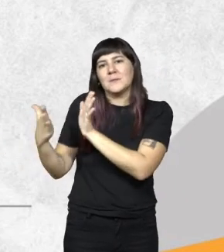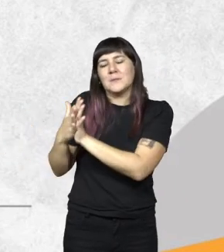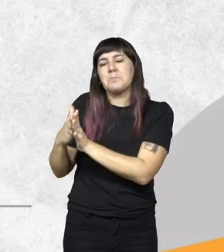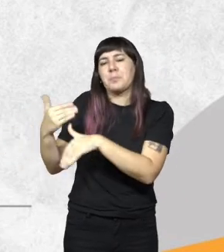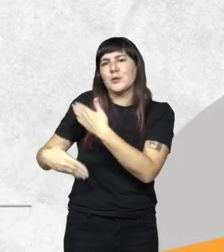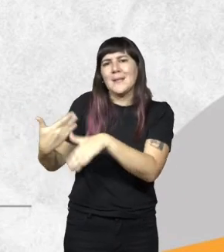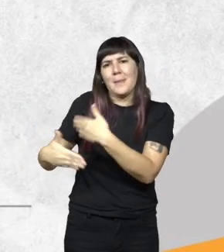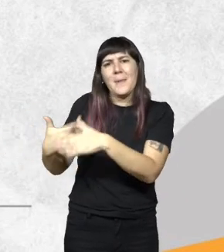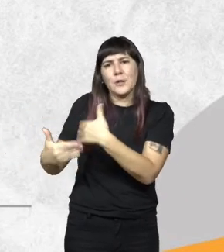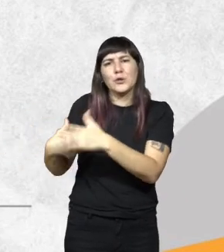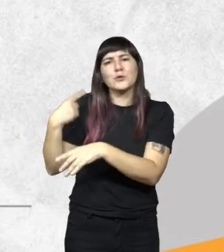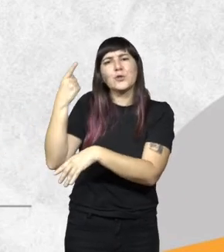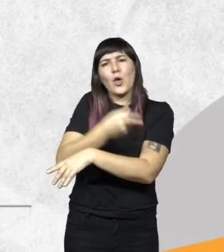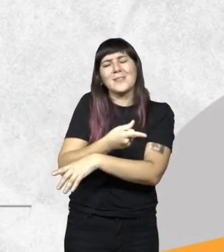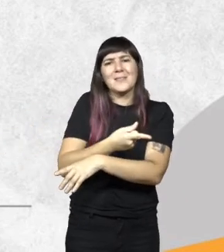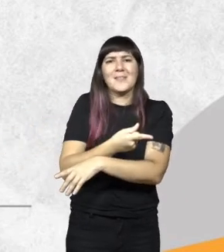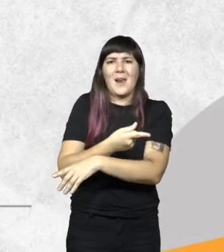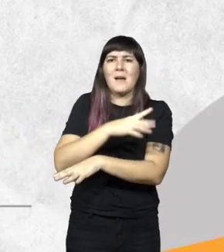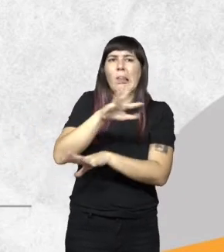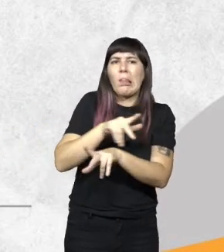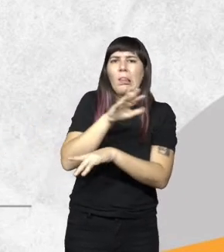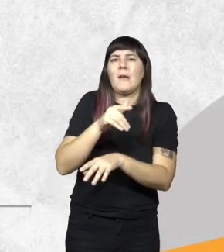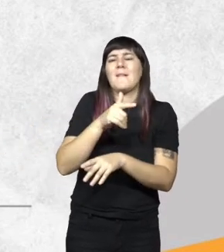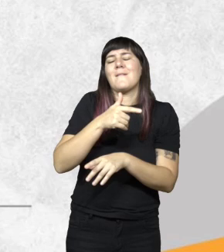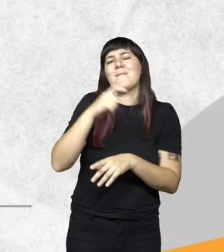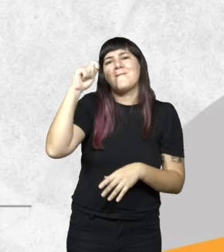procedimientos contra la depredación de la fauna íptica